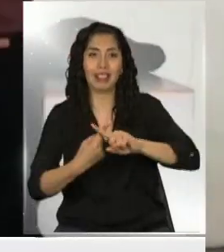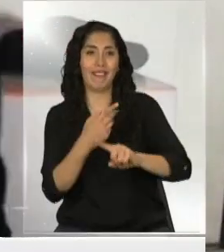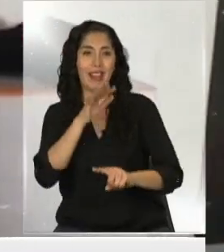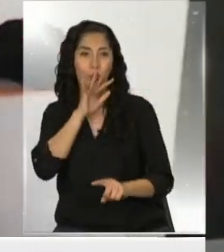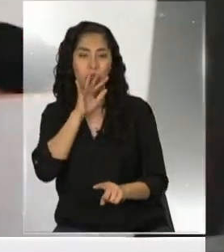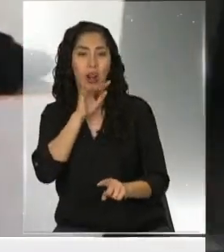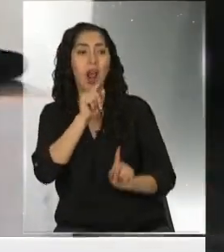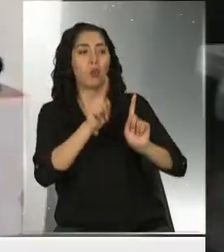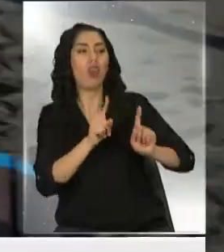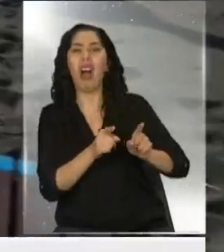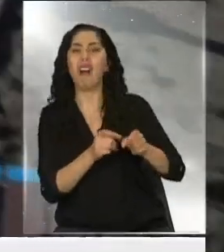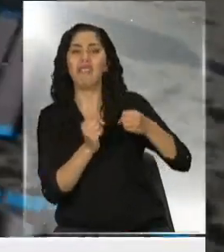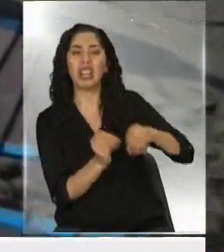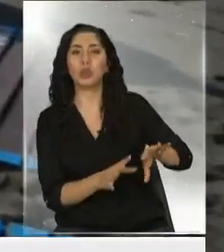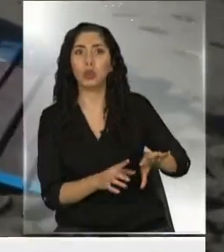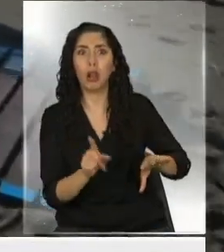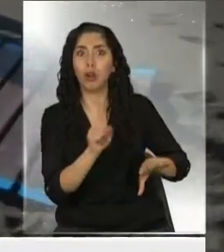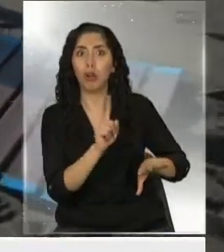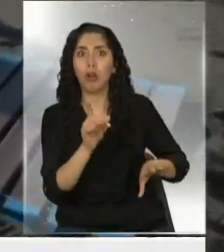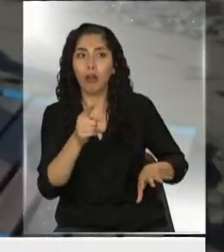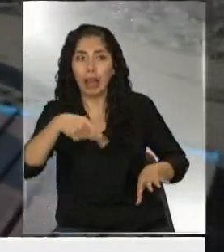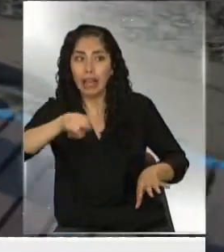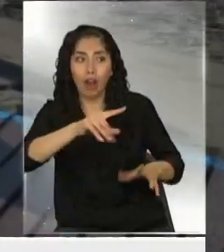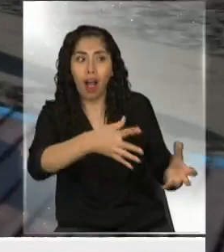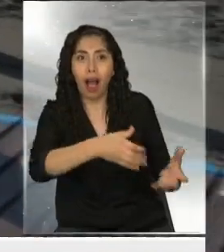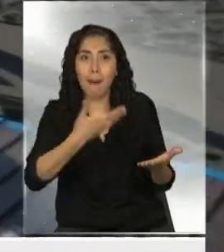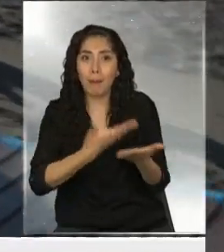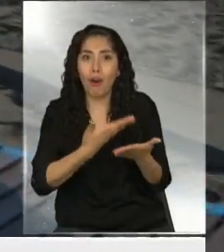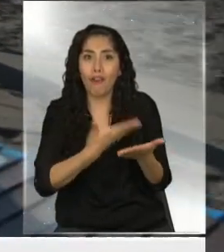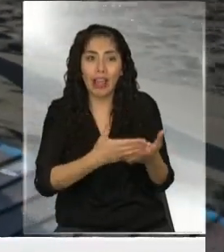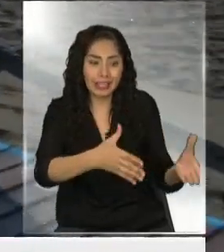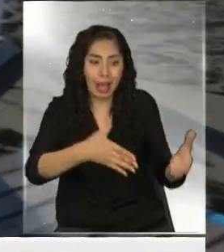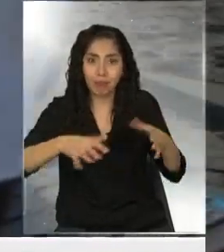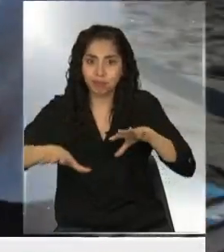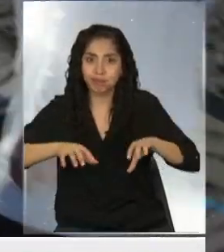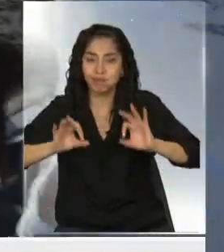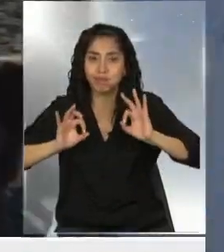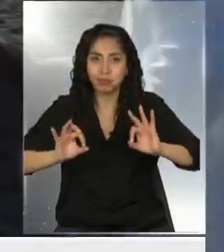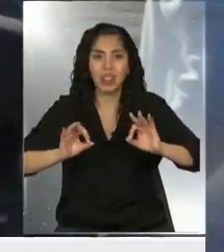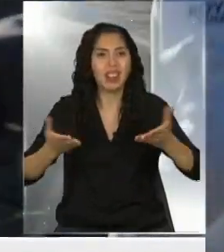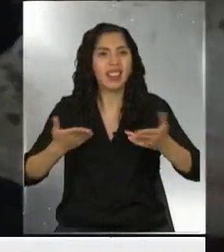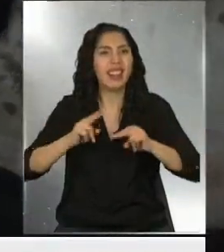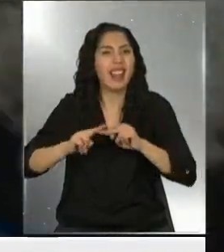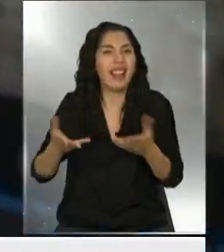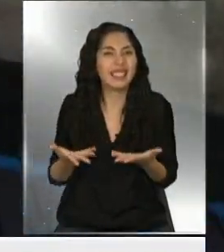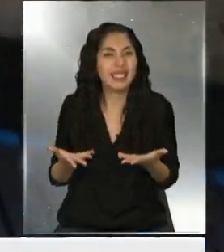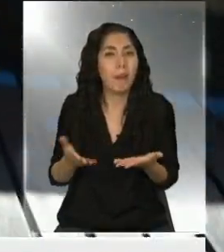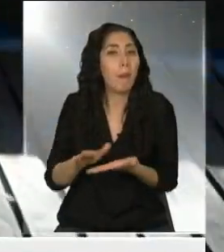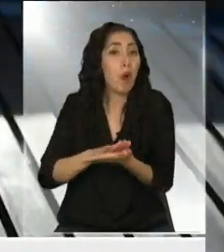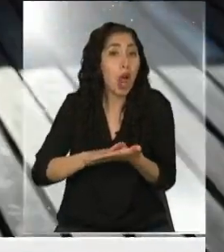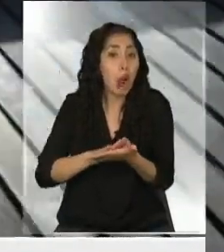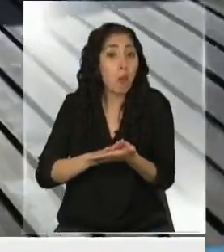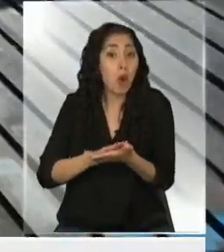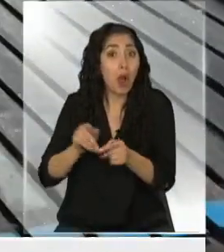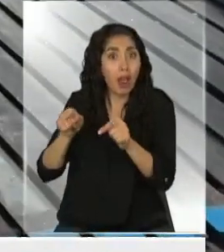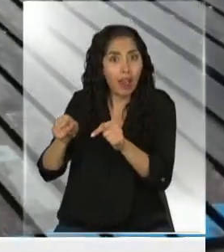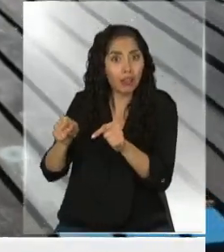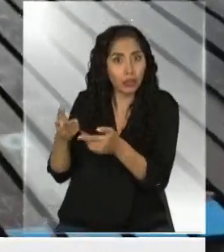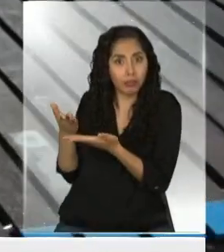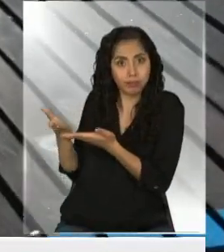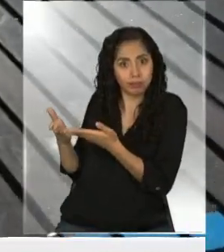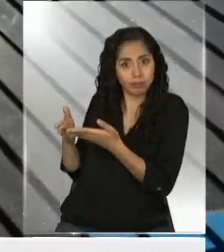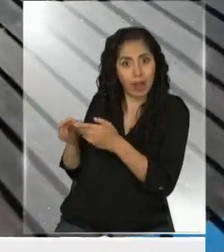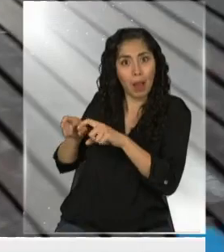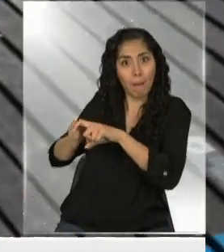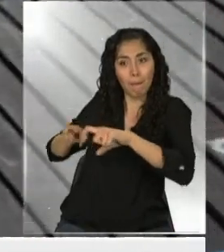muchos es basura, para ellos es justamente un material valioso, con el que están haciendo, por ejemplo, ¿qué cosa? Esas pasarelas, una especie de